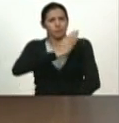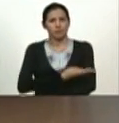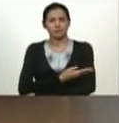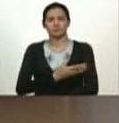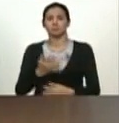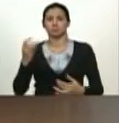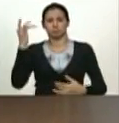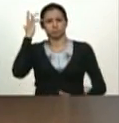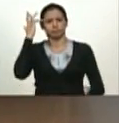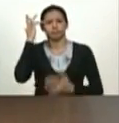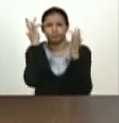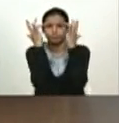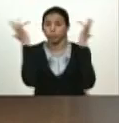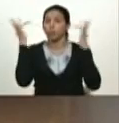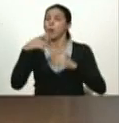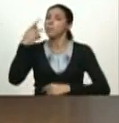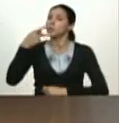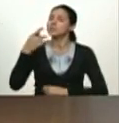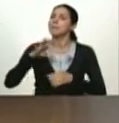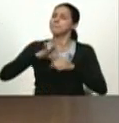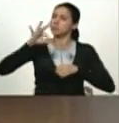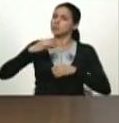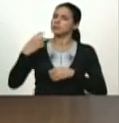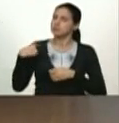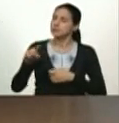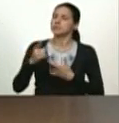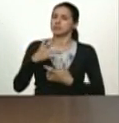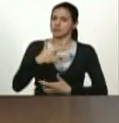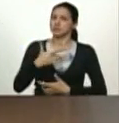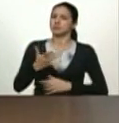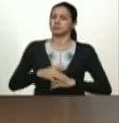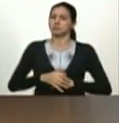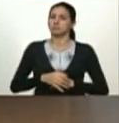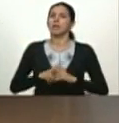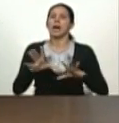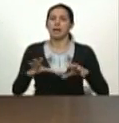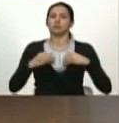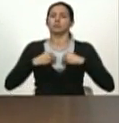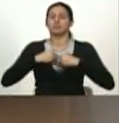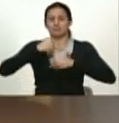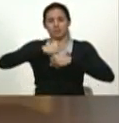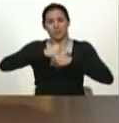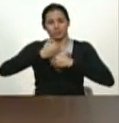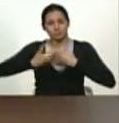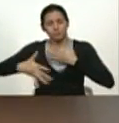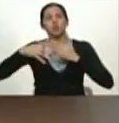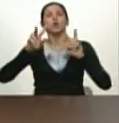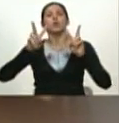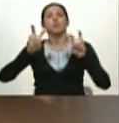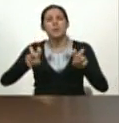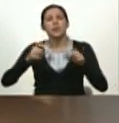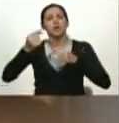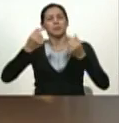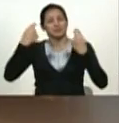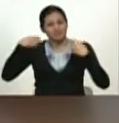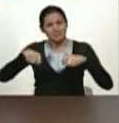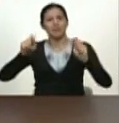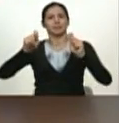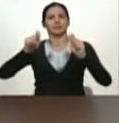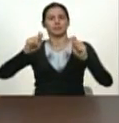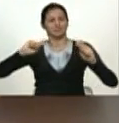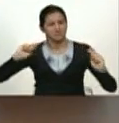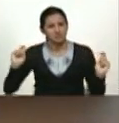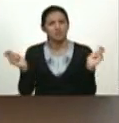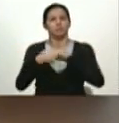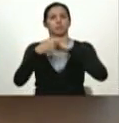intelectual política y espiritual para asumir este reto de construir una nueva economía o lo hacemos nosotros o no lo va a hacer nadie